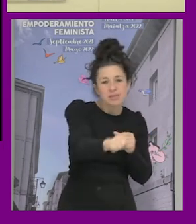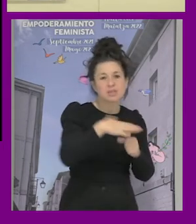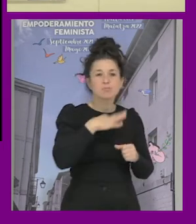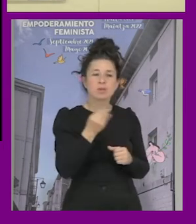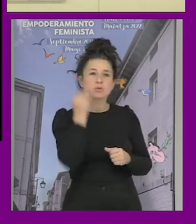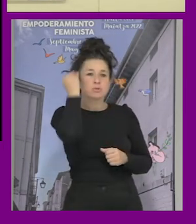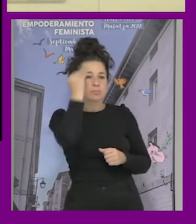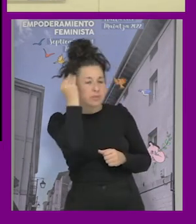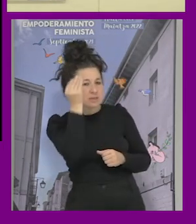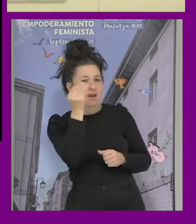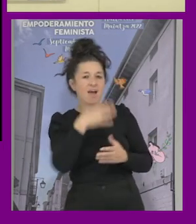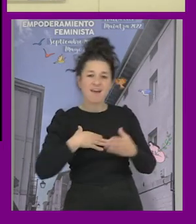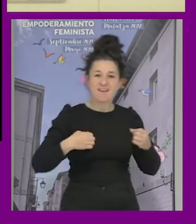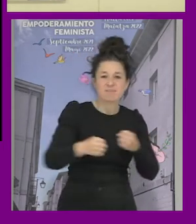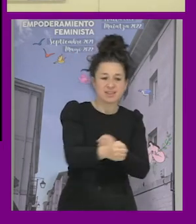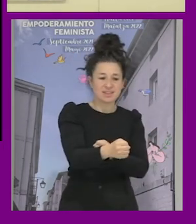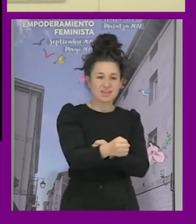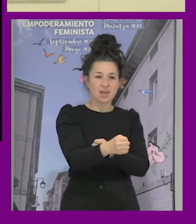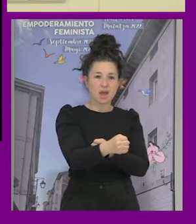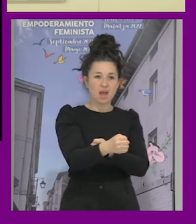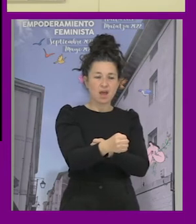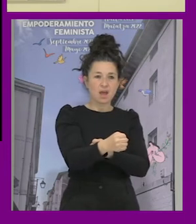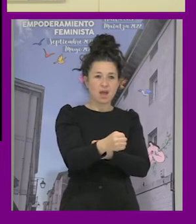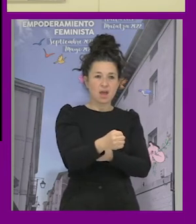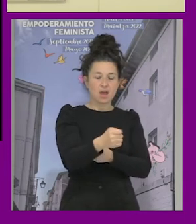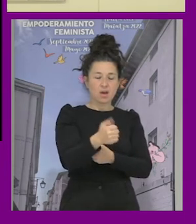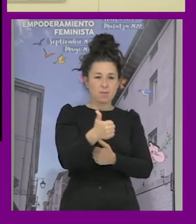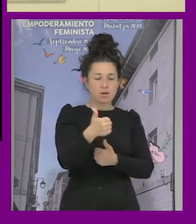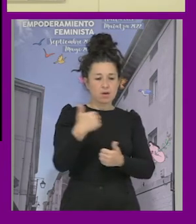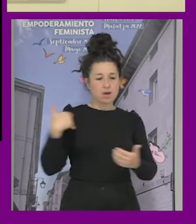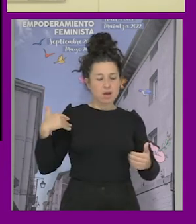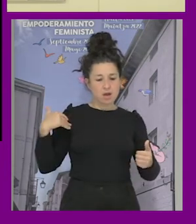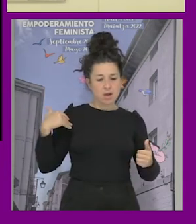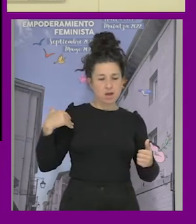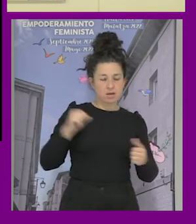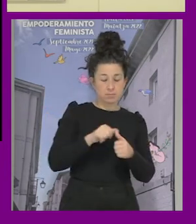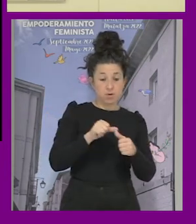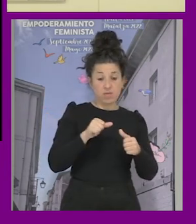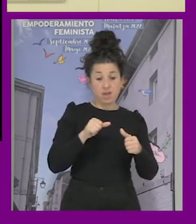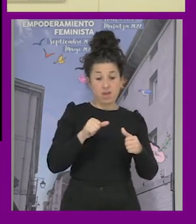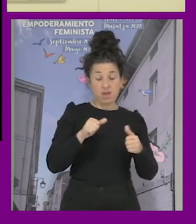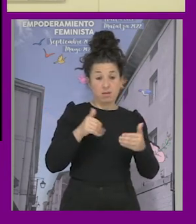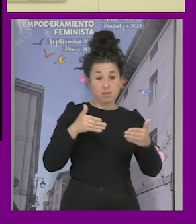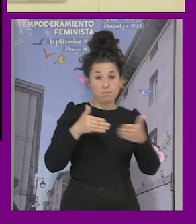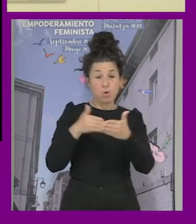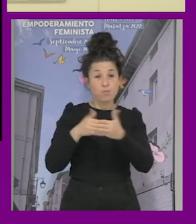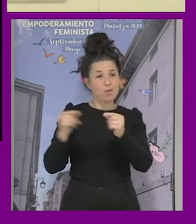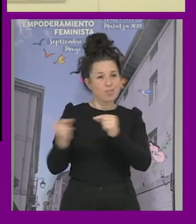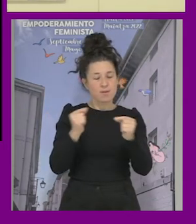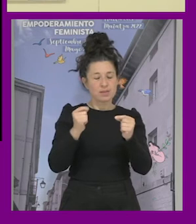plantear empatías recolocar cortocircuitos que ahora mismo están dificultando muchísimo el debate